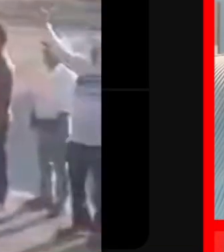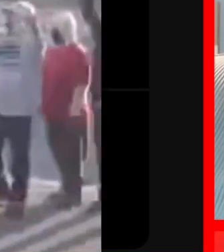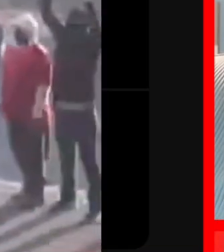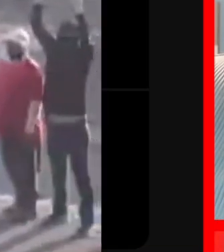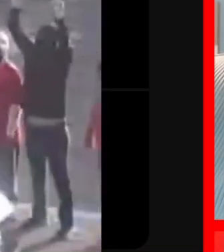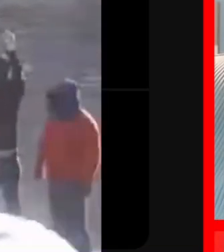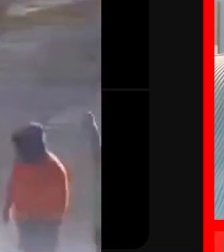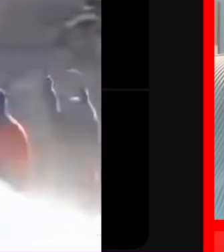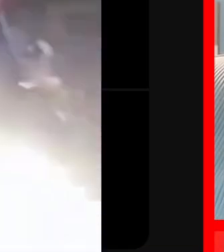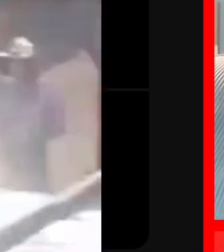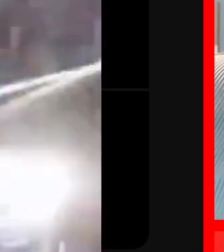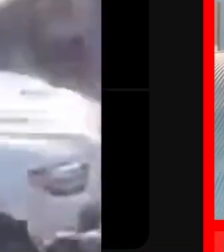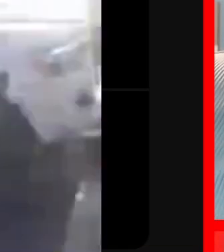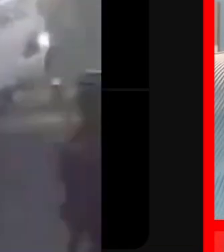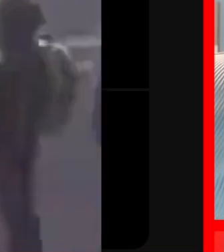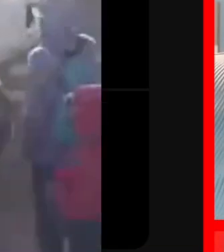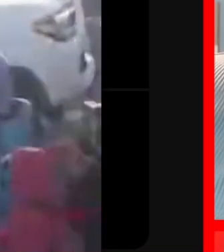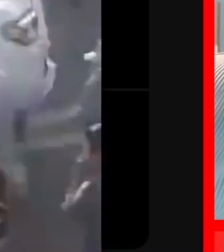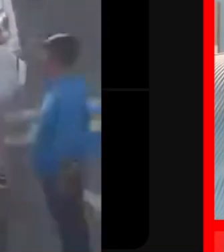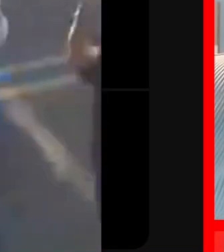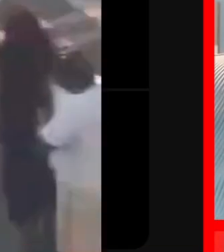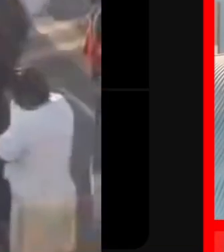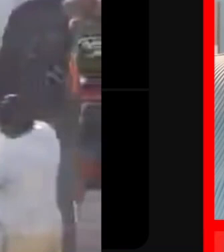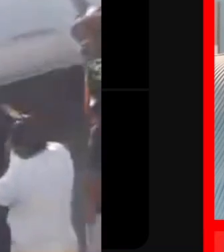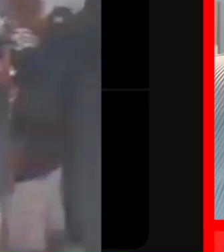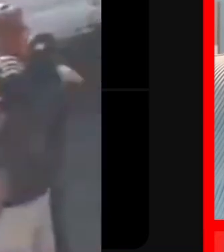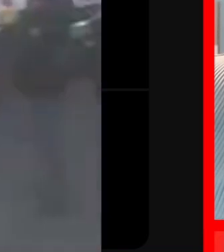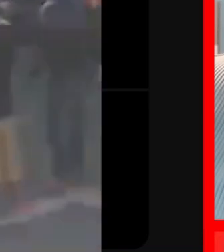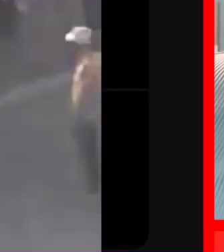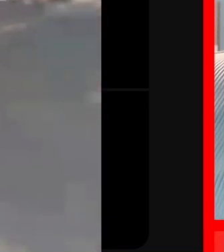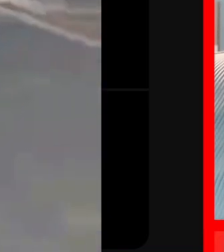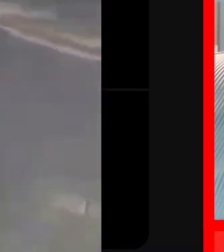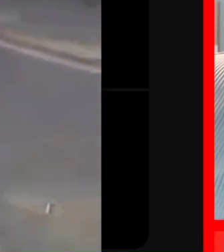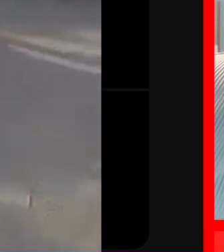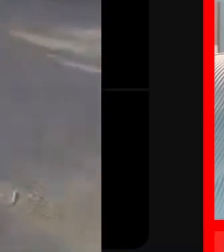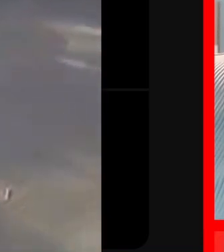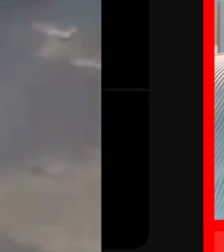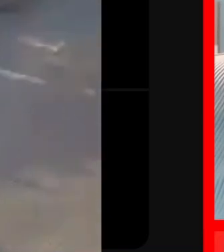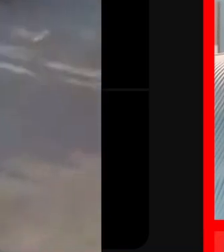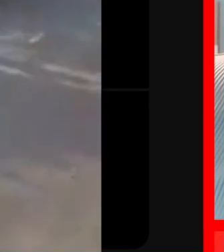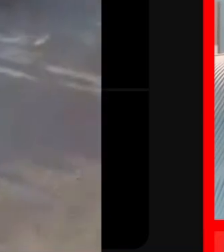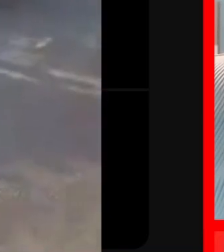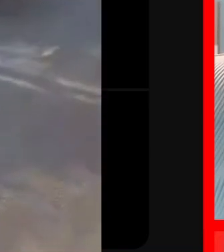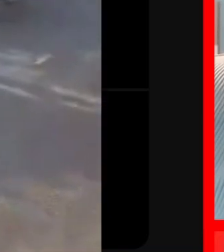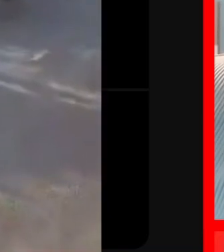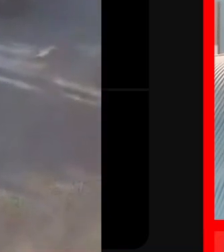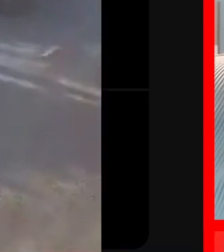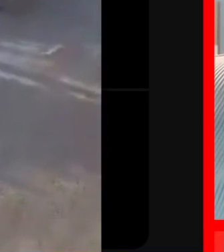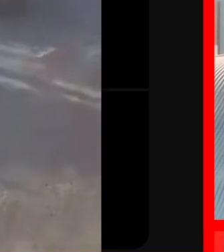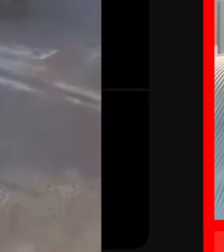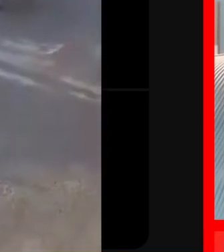mandar más apoyos en programas sociales para que la gente pueda salir